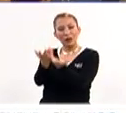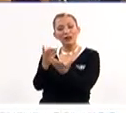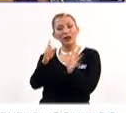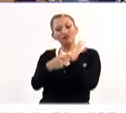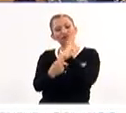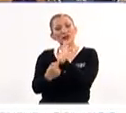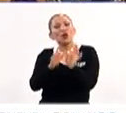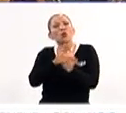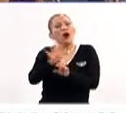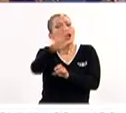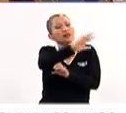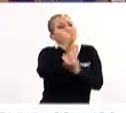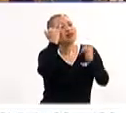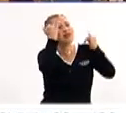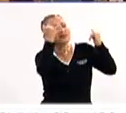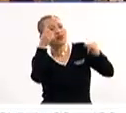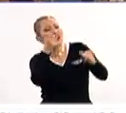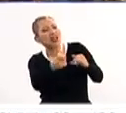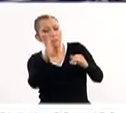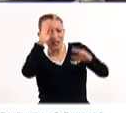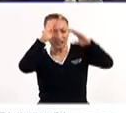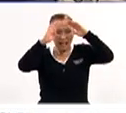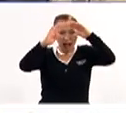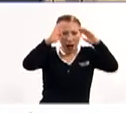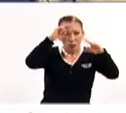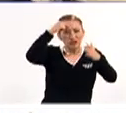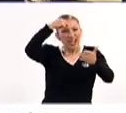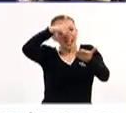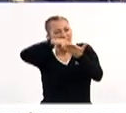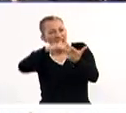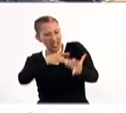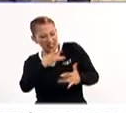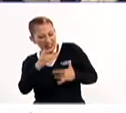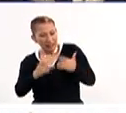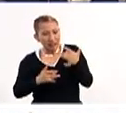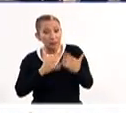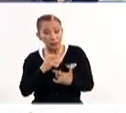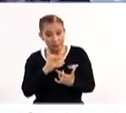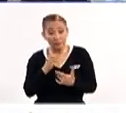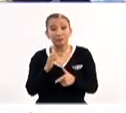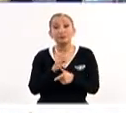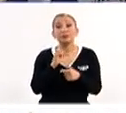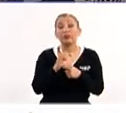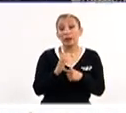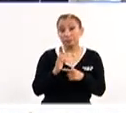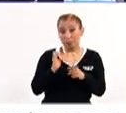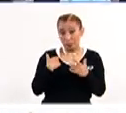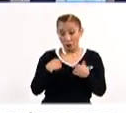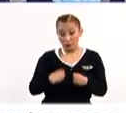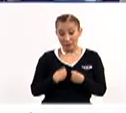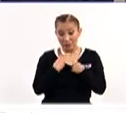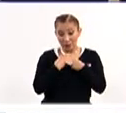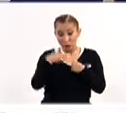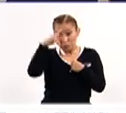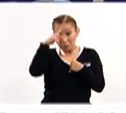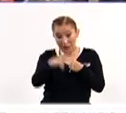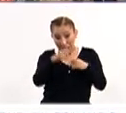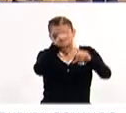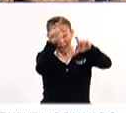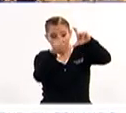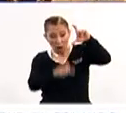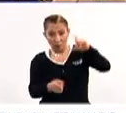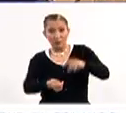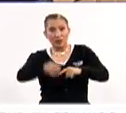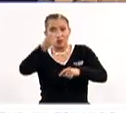demostrar cuál es nuestra cosmovisión, nuestra forma de pensar, de creer, de sentir. Y entonces, el hecho de que vivamos en un México que, bueno,